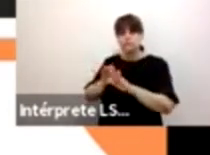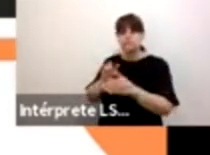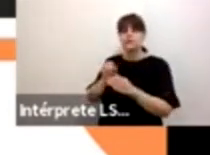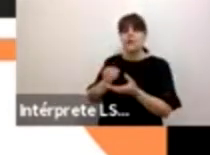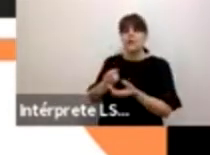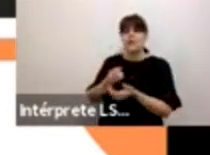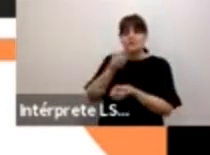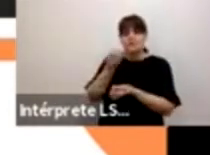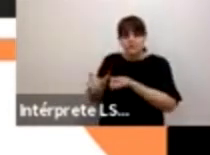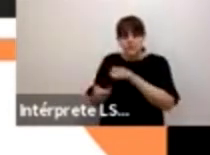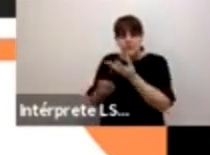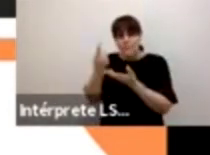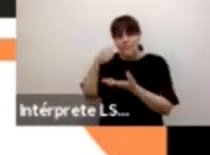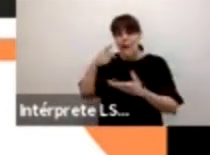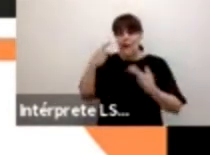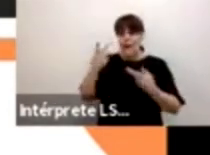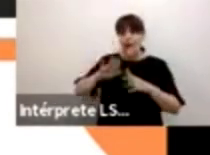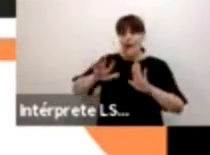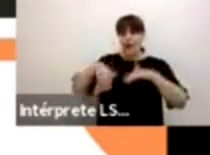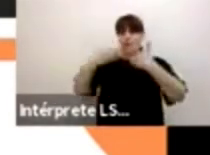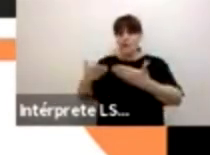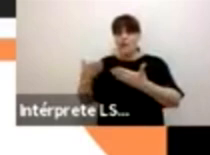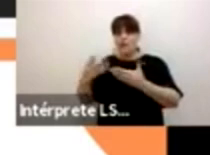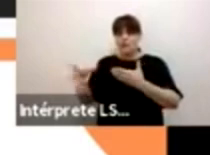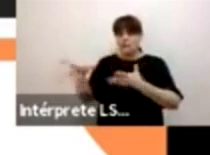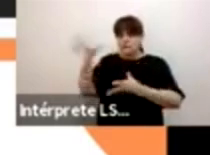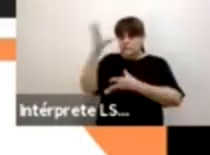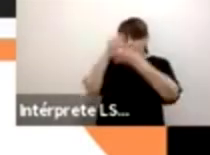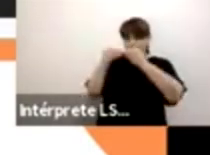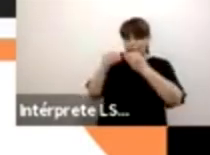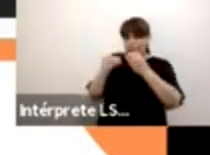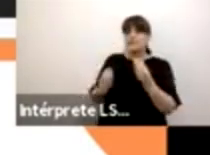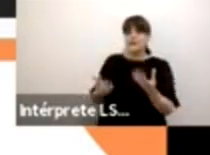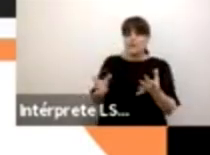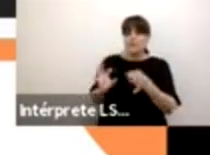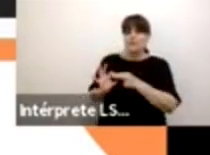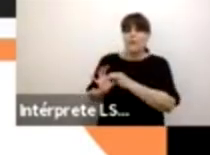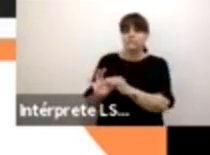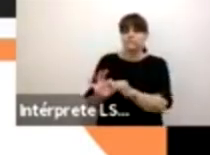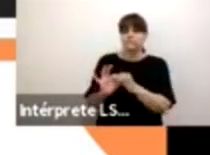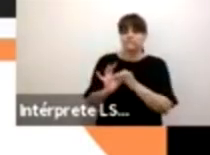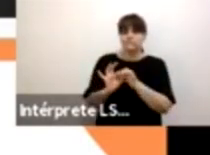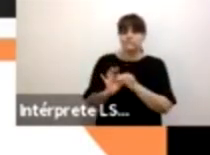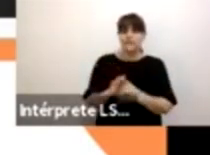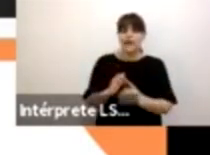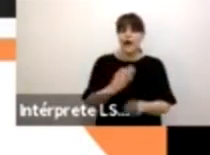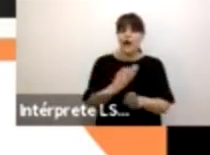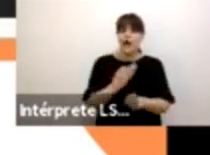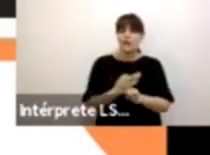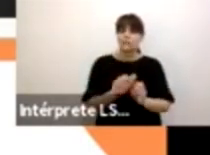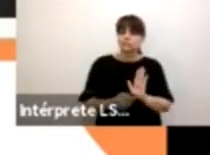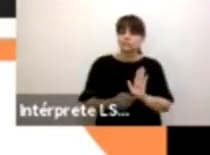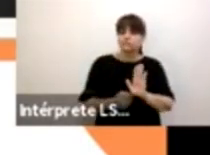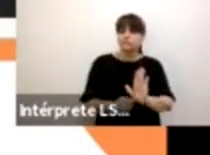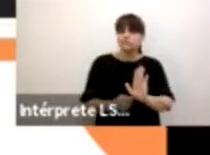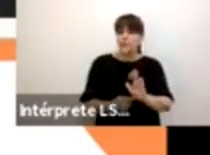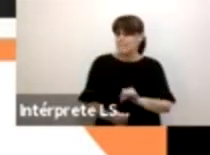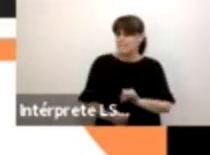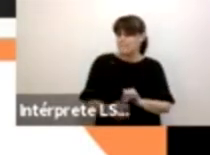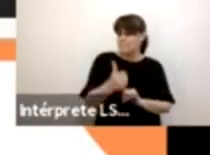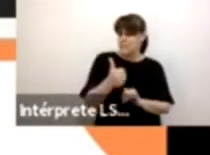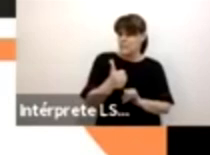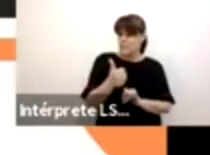integren este tipo de perspectivas. Esta herramienta que les voy a presentar hoy no es la primera, es